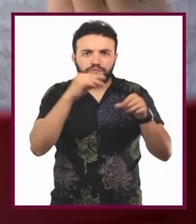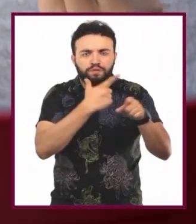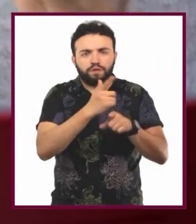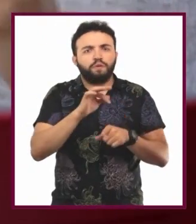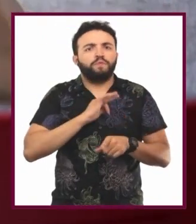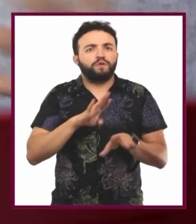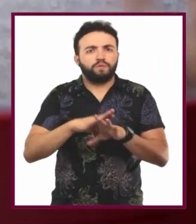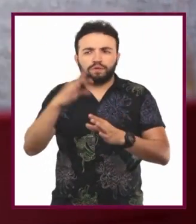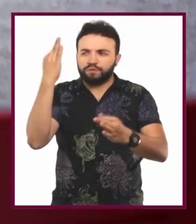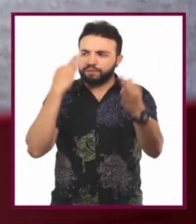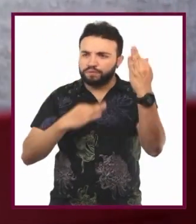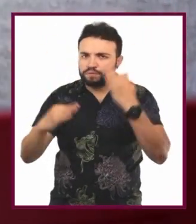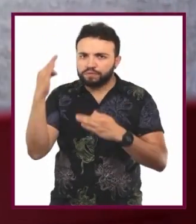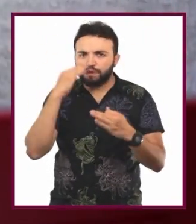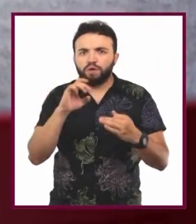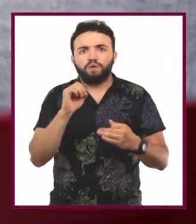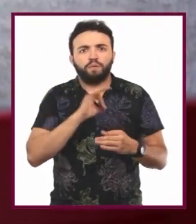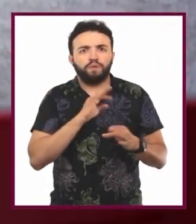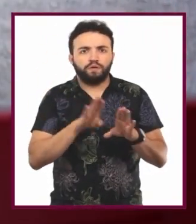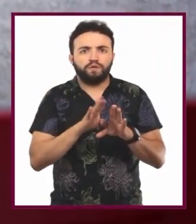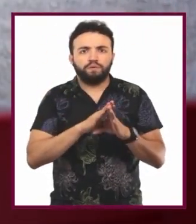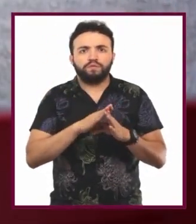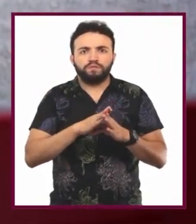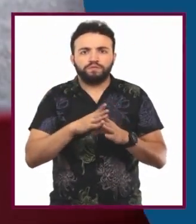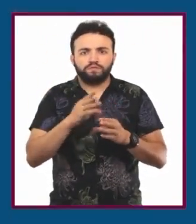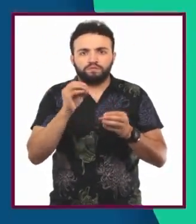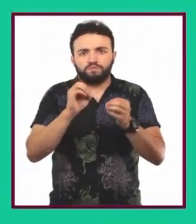disfrazarnos o crear nuestros propios amatares.